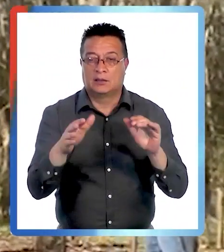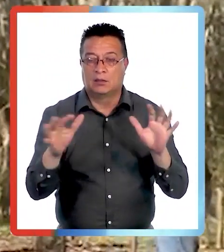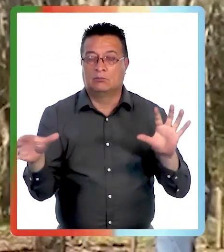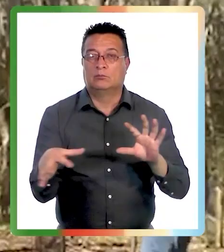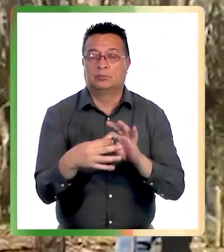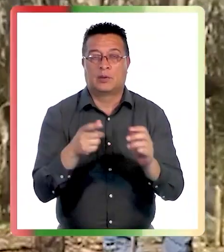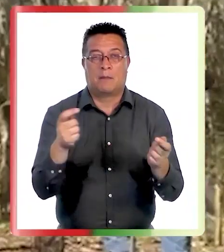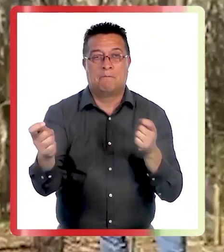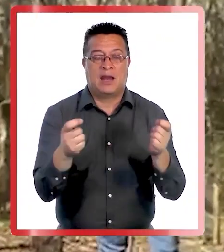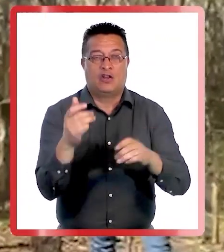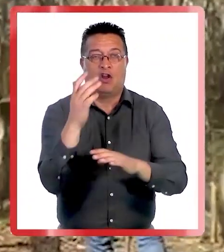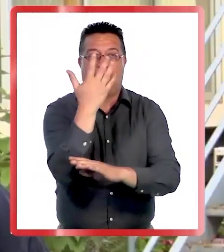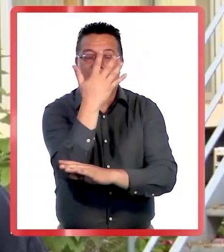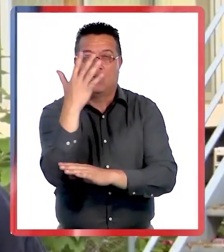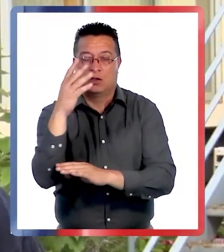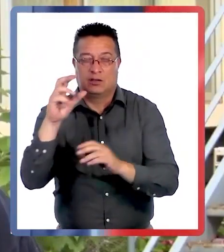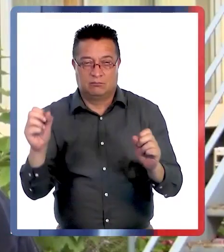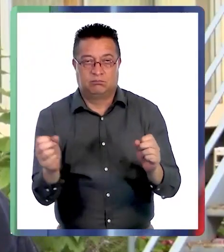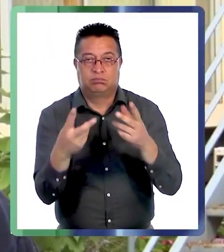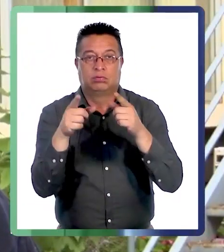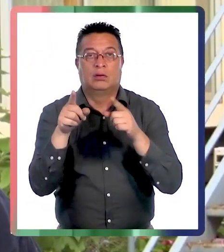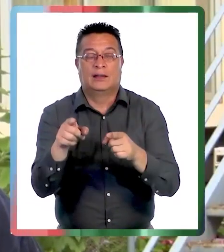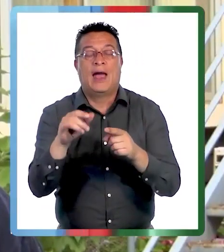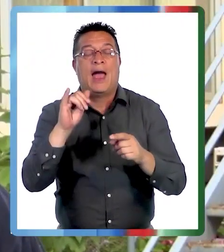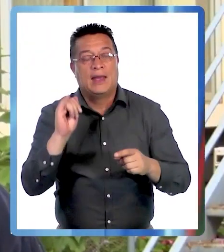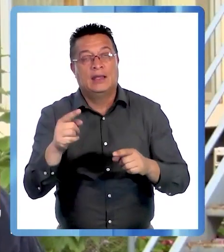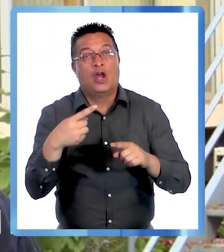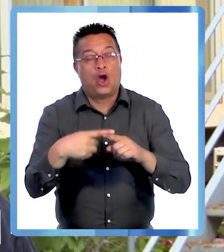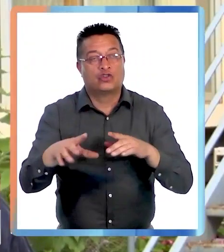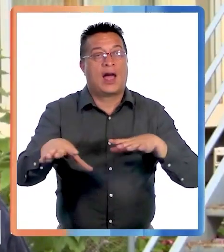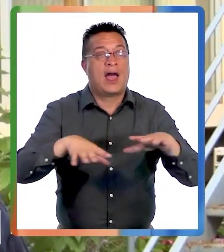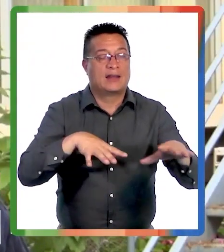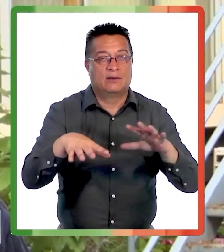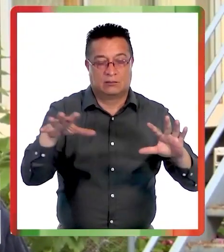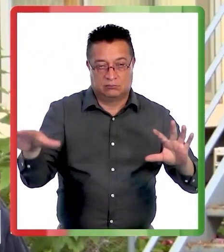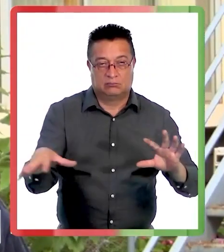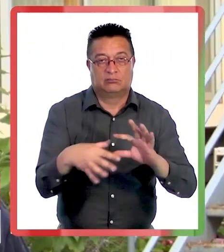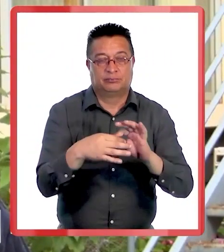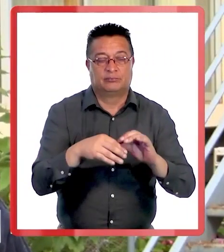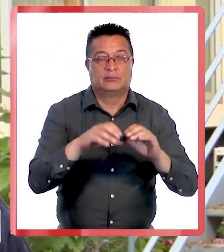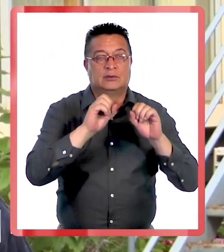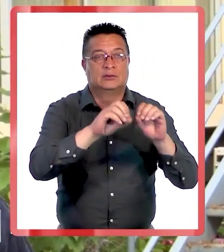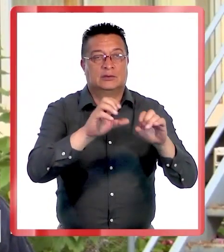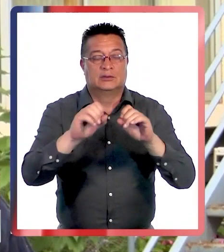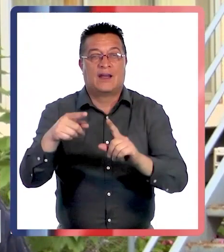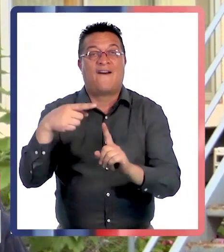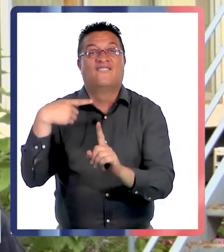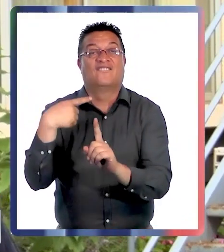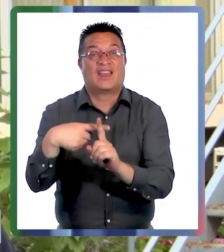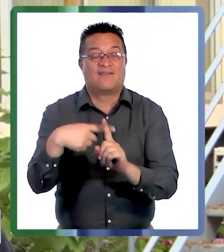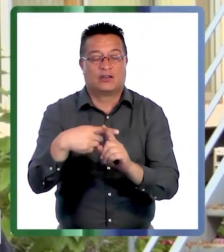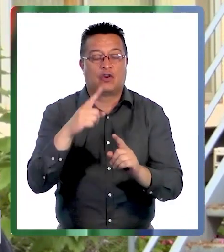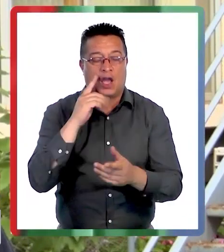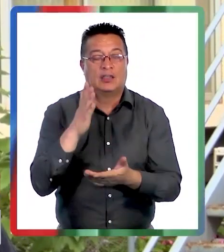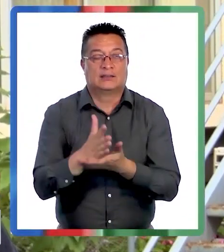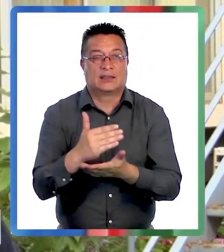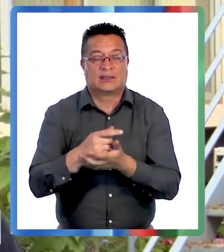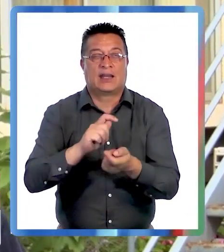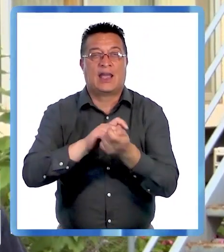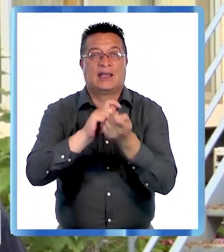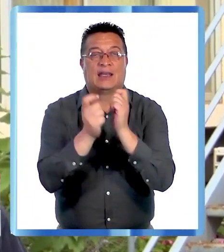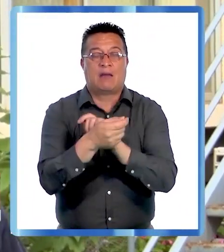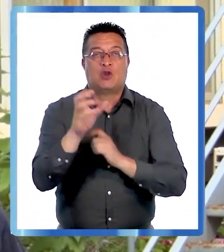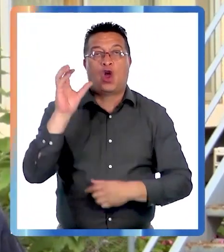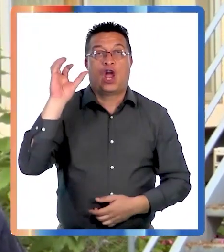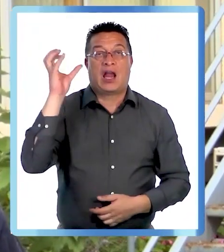manejo bosque y recuperación del bosque nativo y otras actividades que están asociadas al sistema de distribución de beneficios que lleva la Estrategia Cambio Climático,